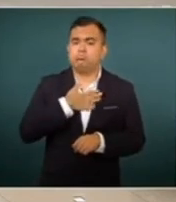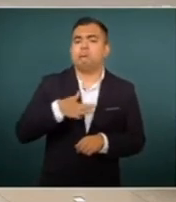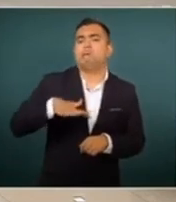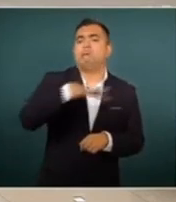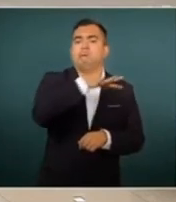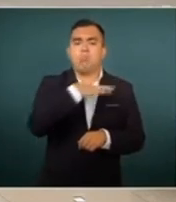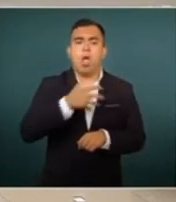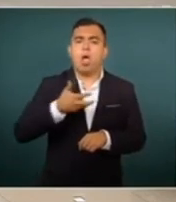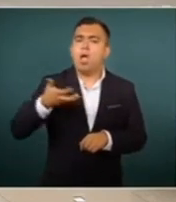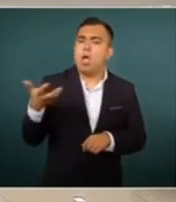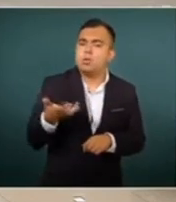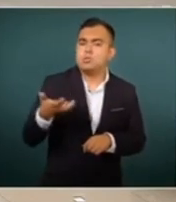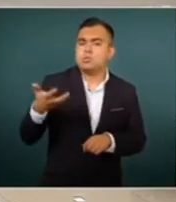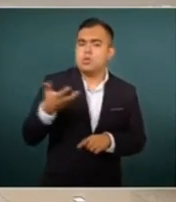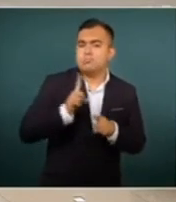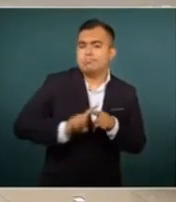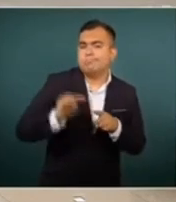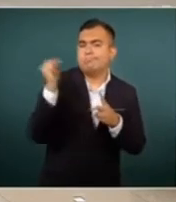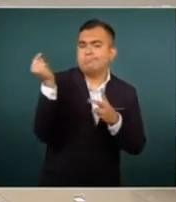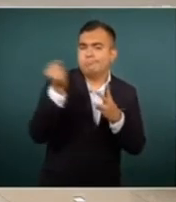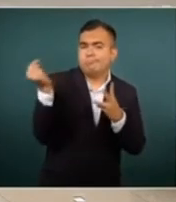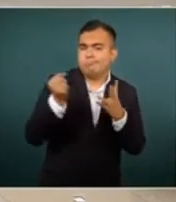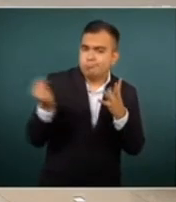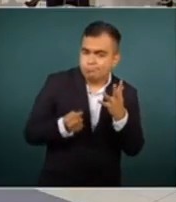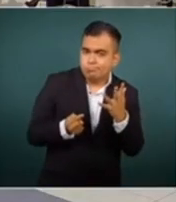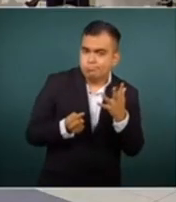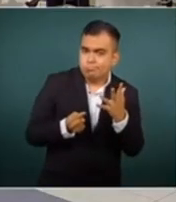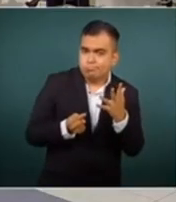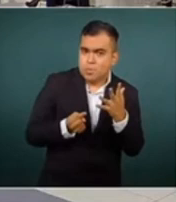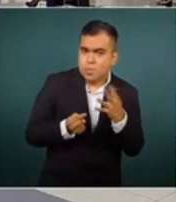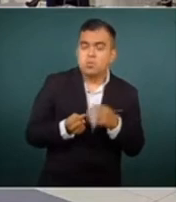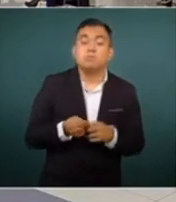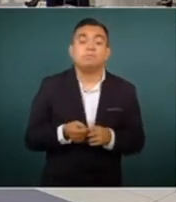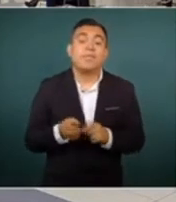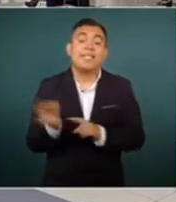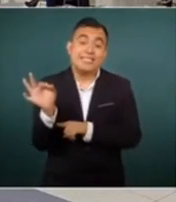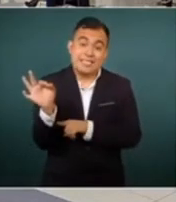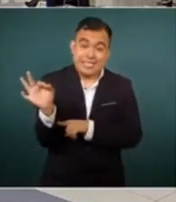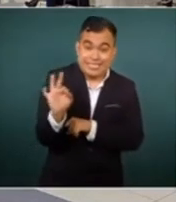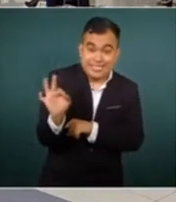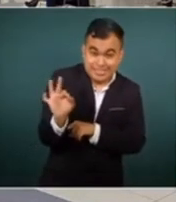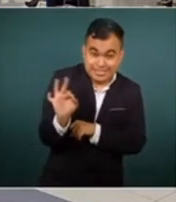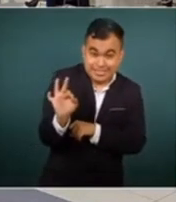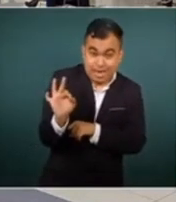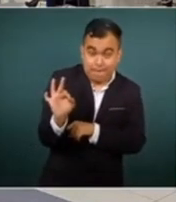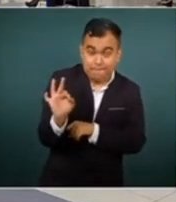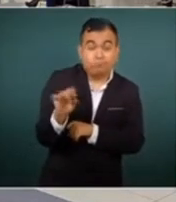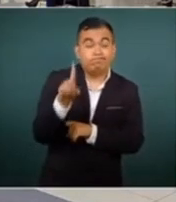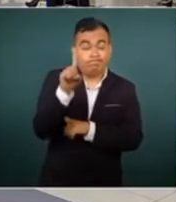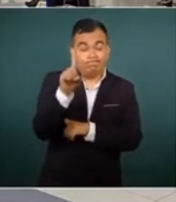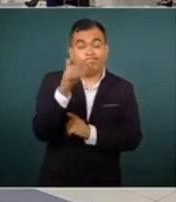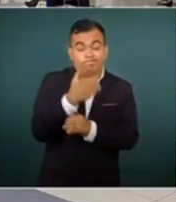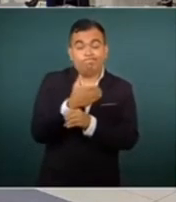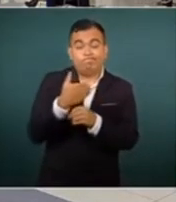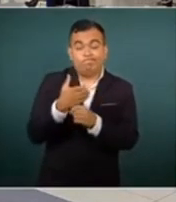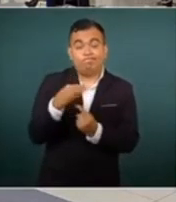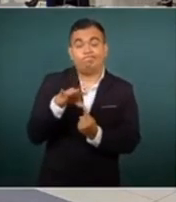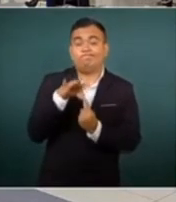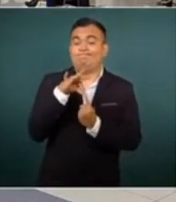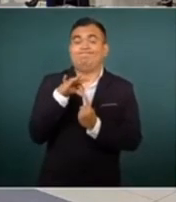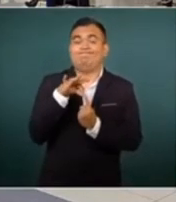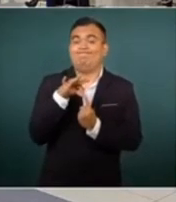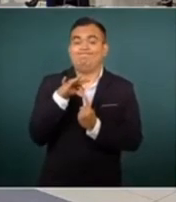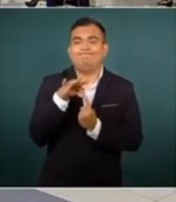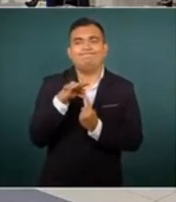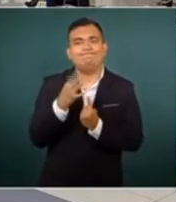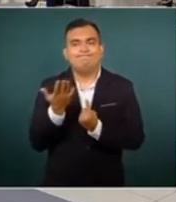consumando. Quizá lo único que pueda reprocharse